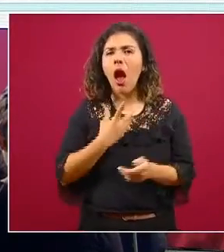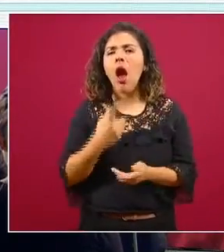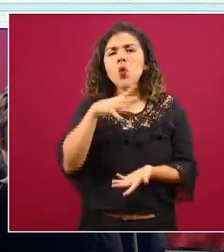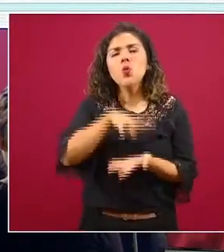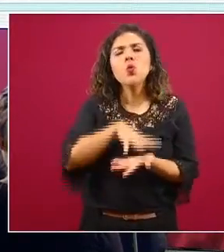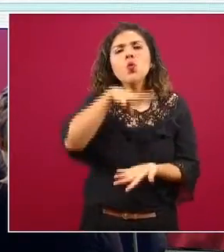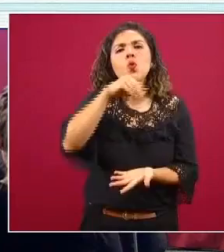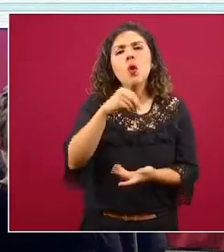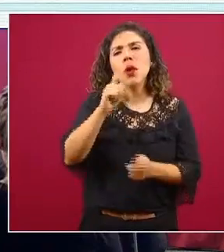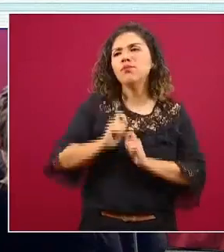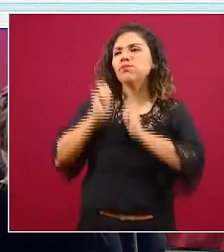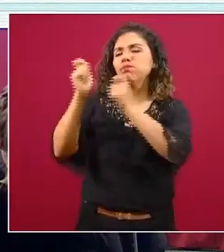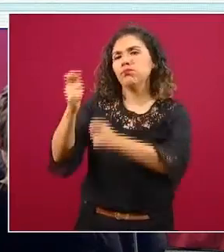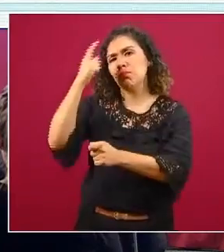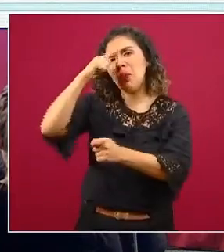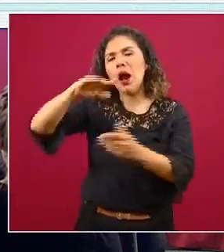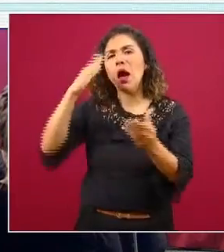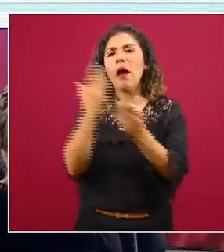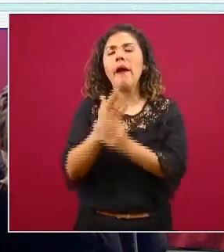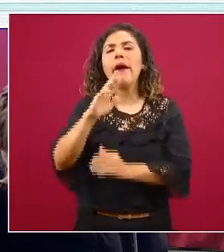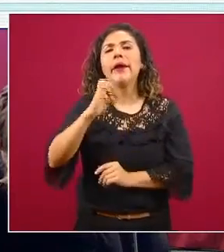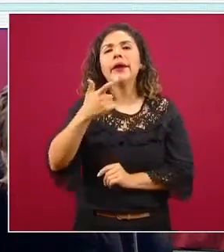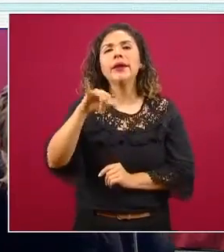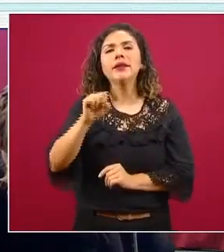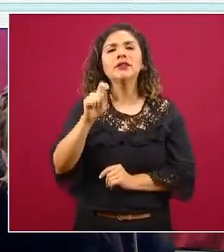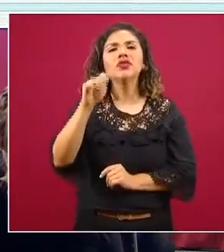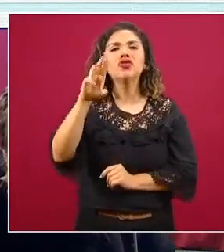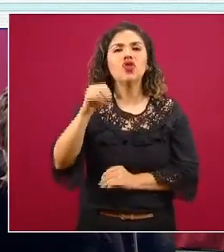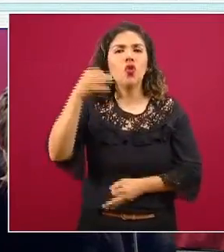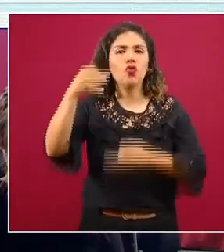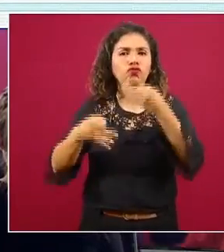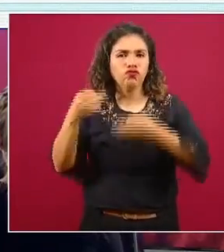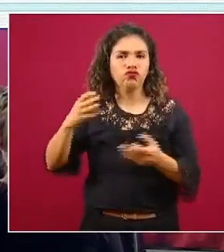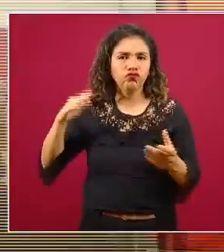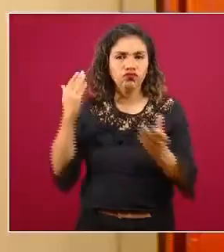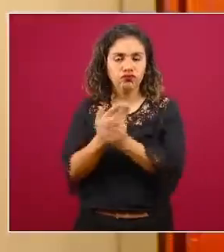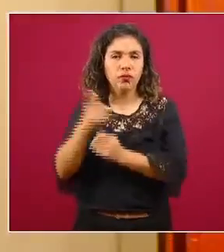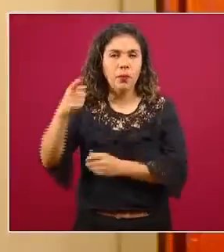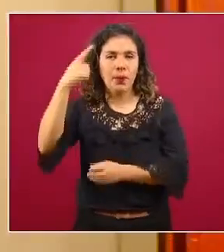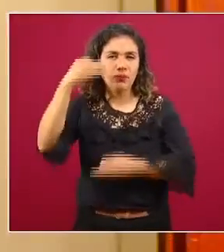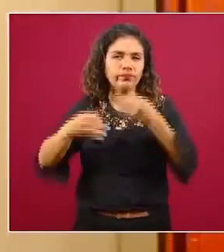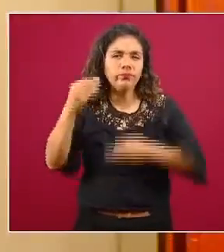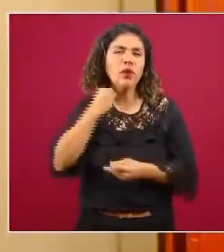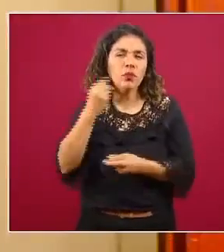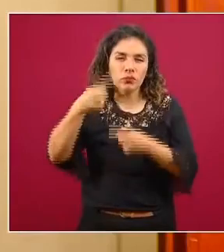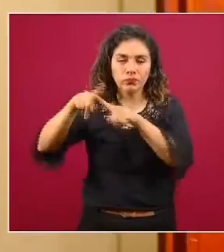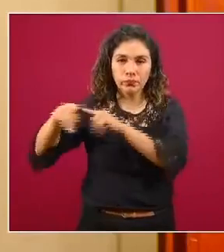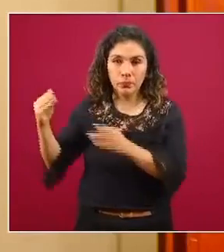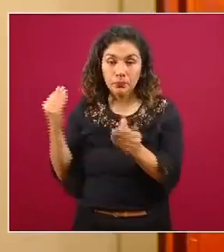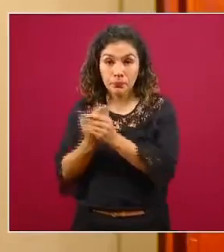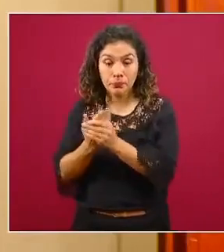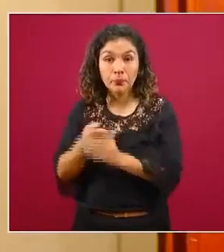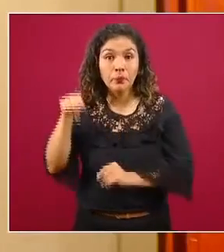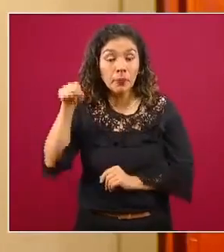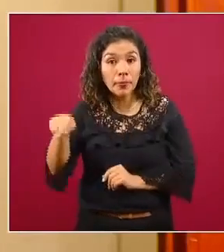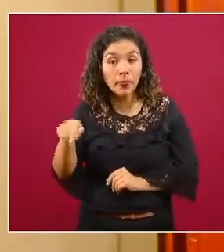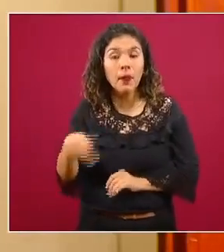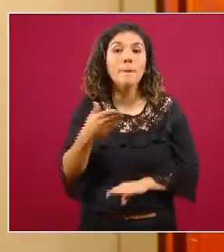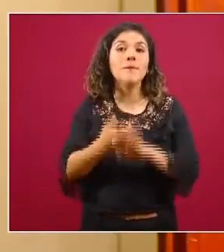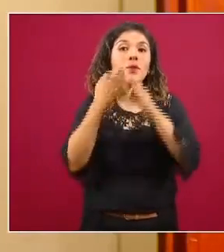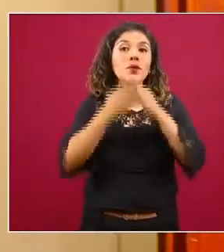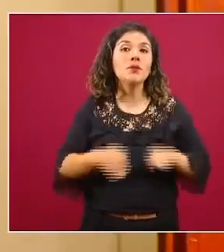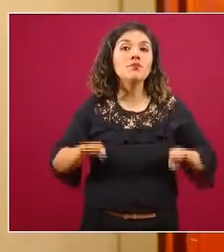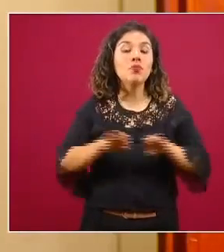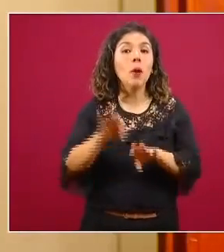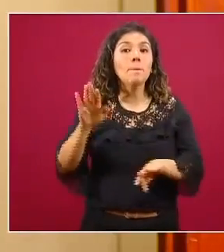que se va hacia el componente del registro más hacia los registros y hacia los juzgados y este tiene una importancia